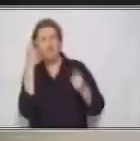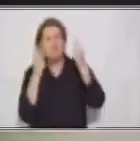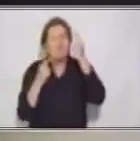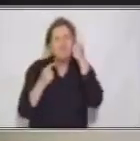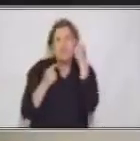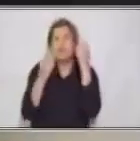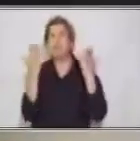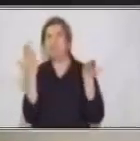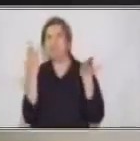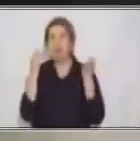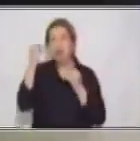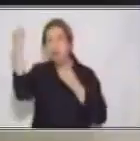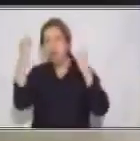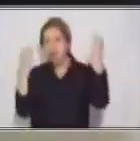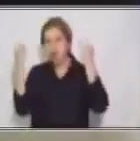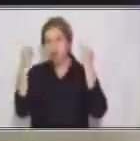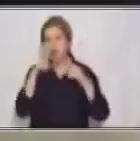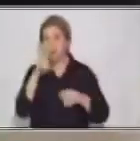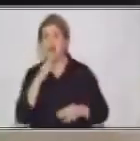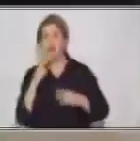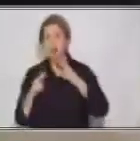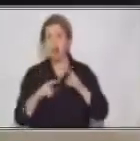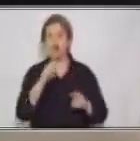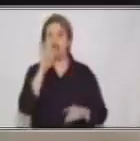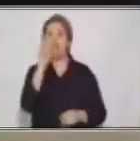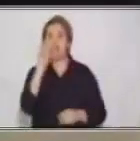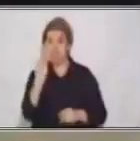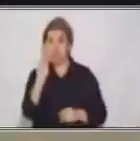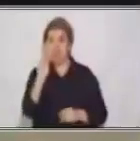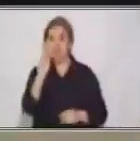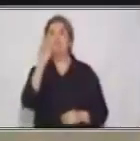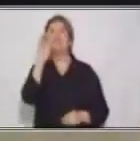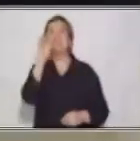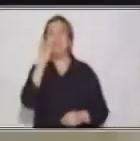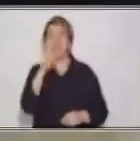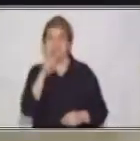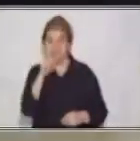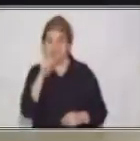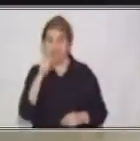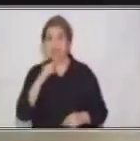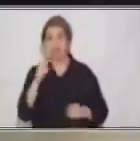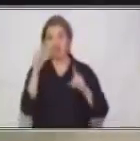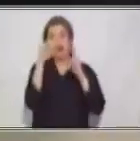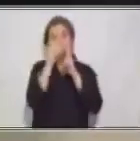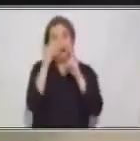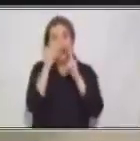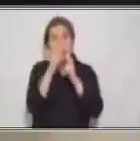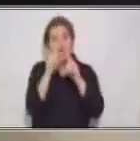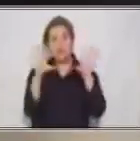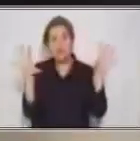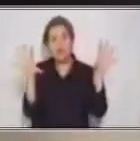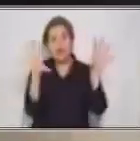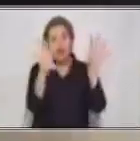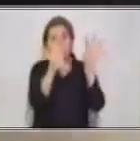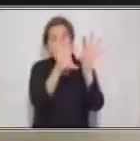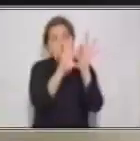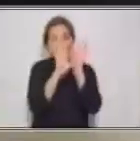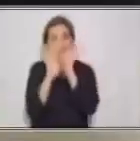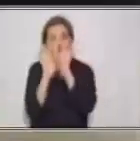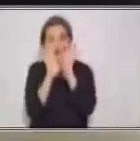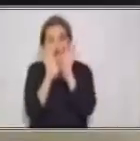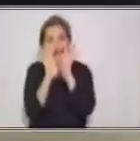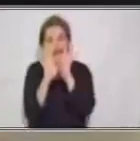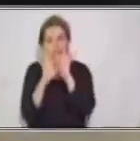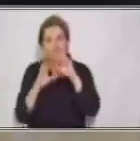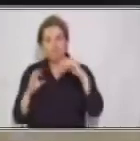Muy bien, si respondieron que era I, ese enlace ya es una palabra que une, ¿verdad? Une